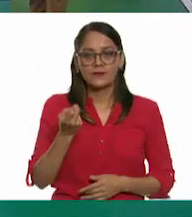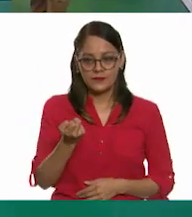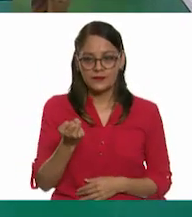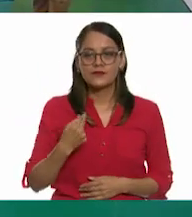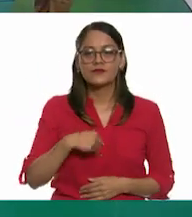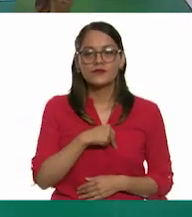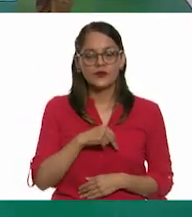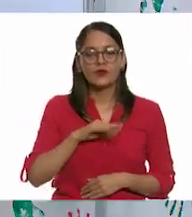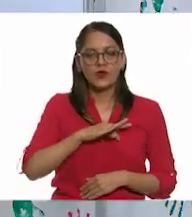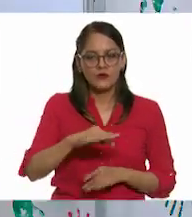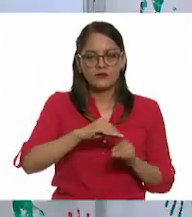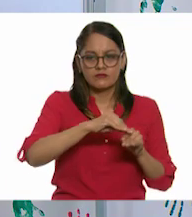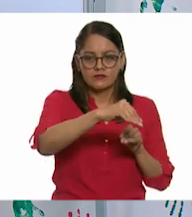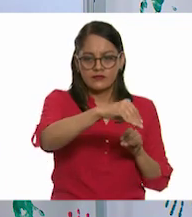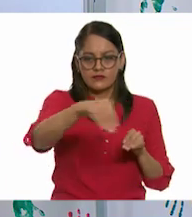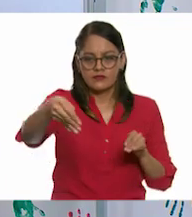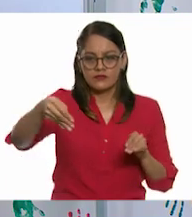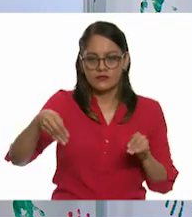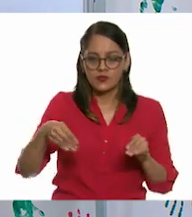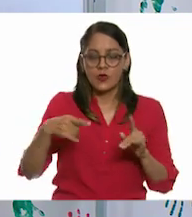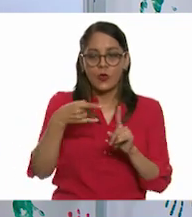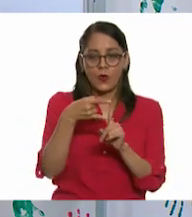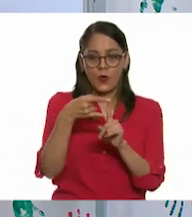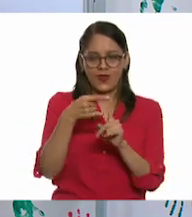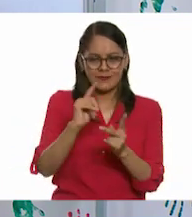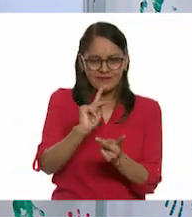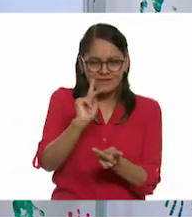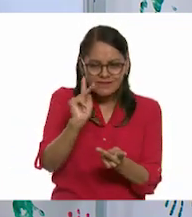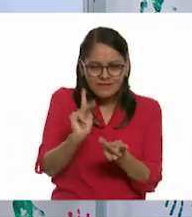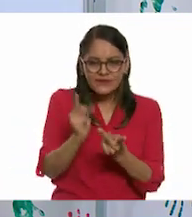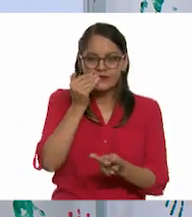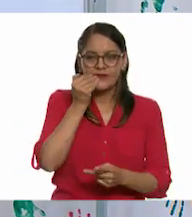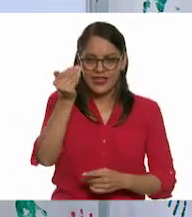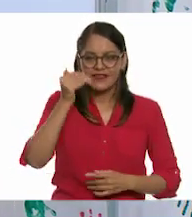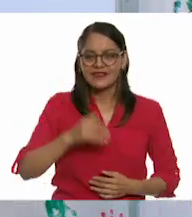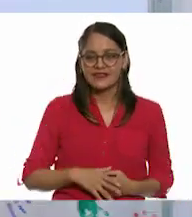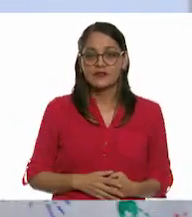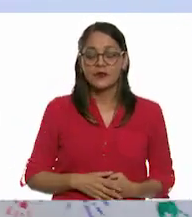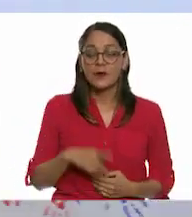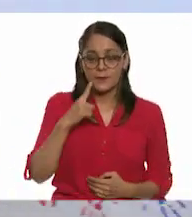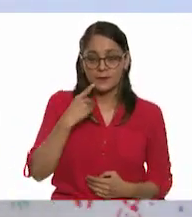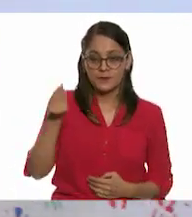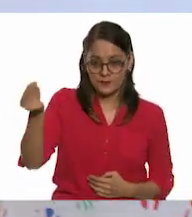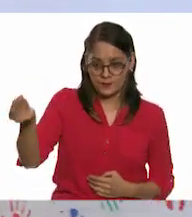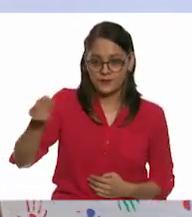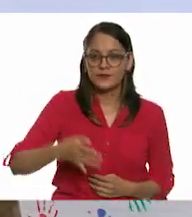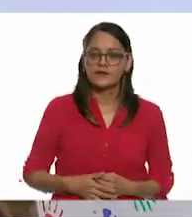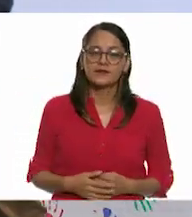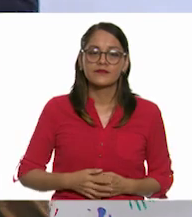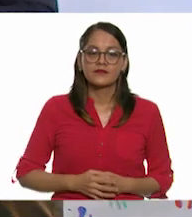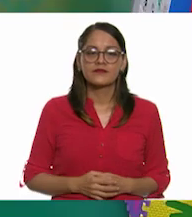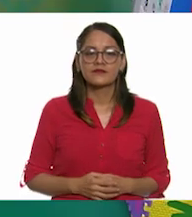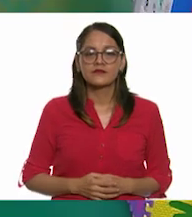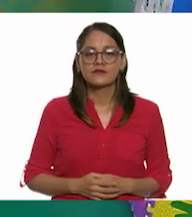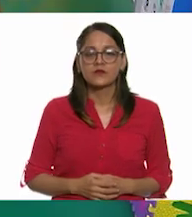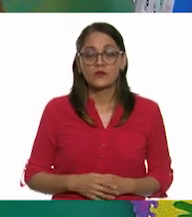podemos construir nuestro cuadrado con la mayor precisión que podamos. De acuerdo. Muy bien. ¿Qué pasó? Una regla, Oscar. Una regla que mide 30